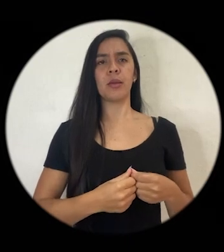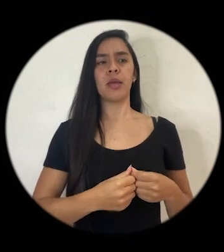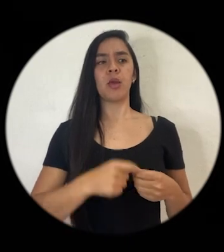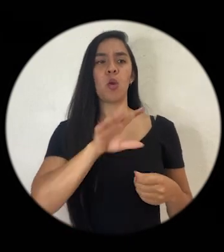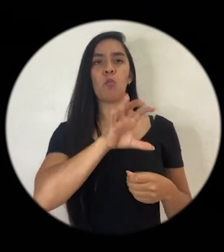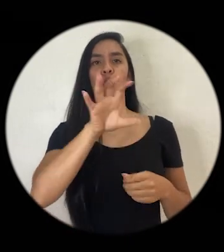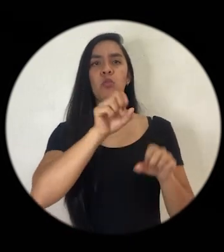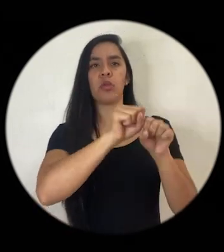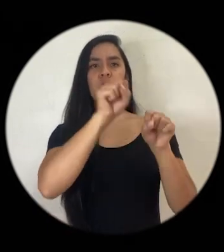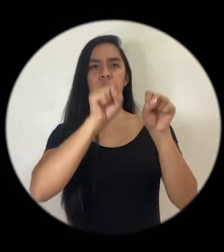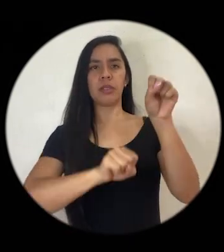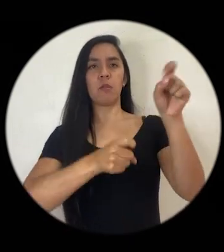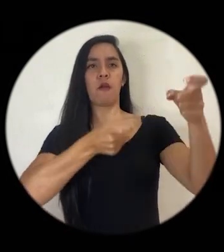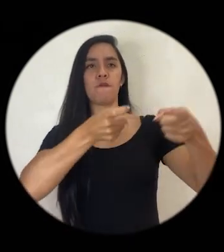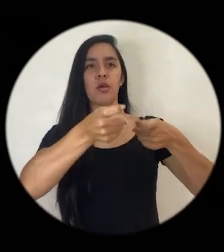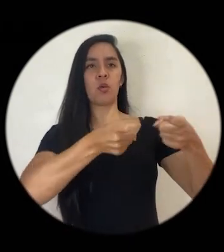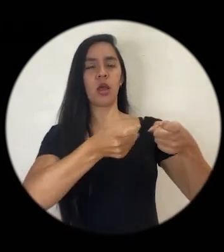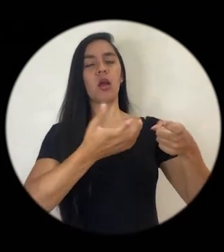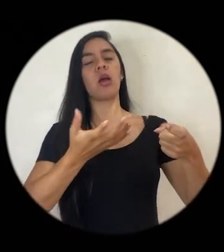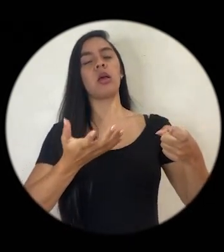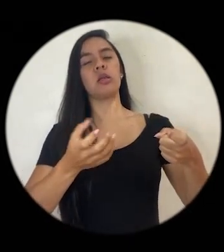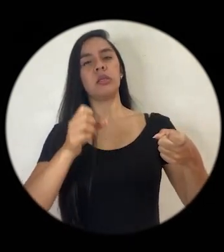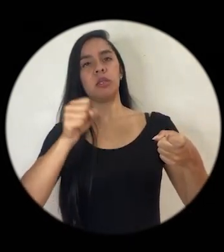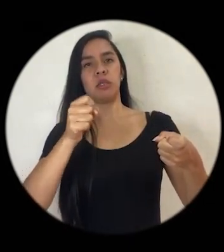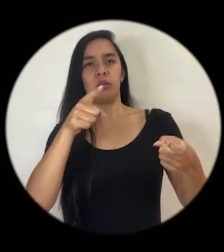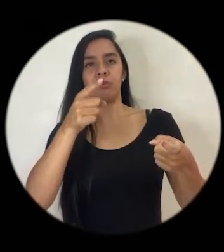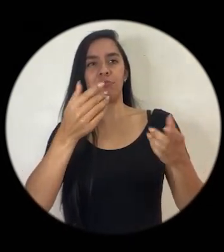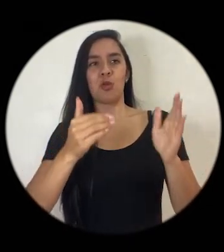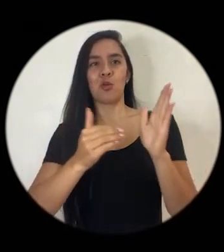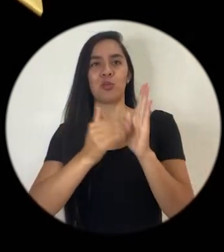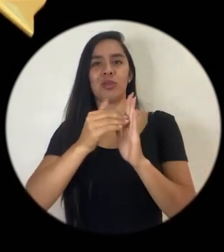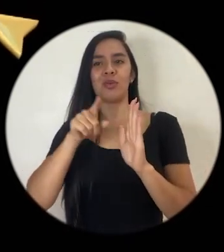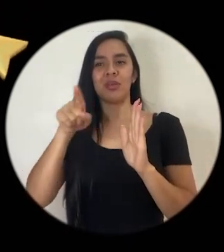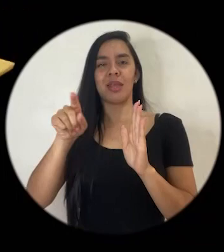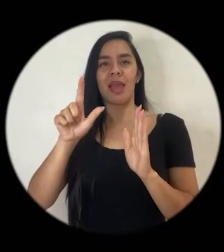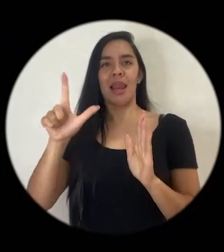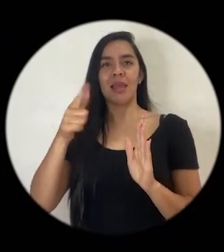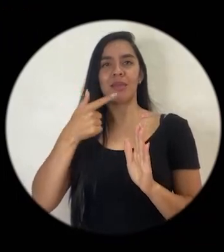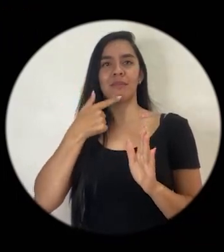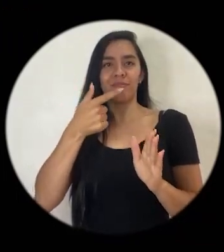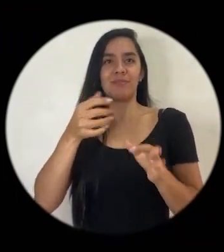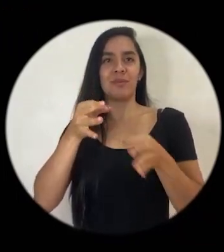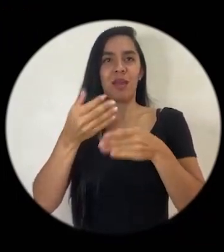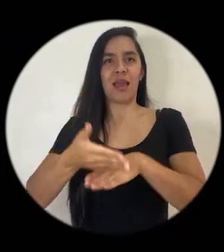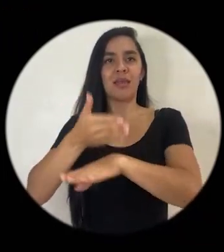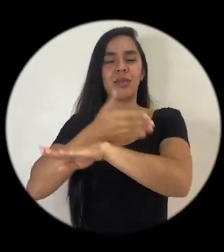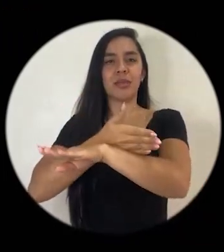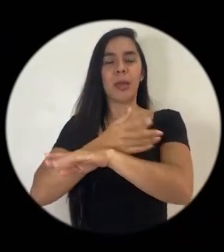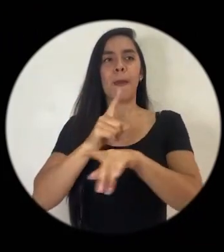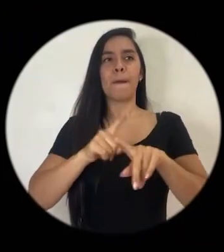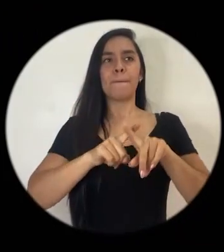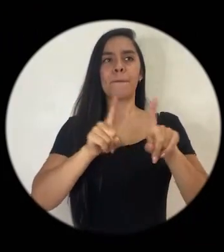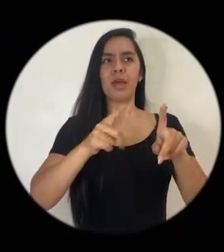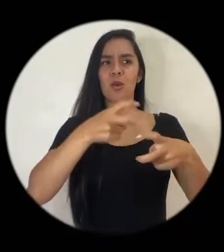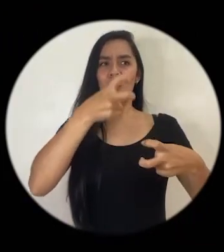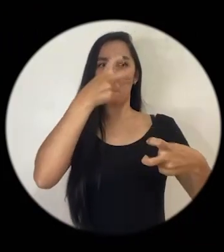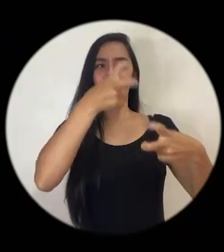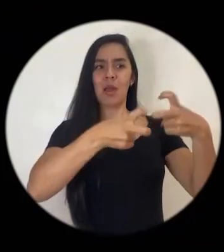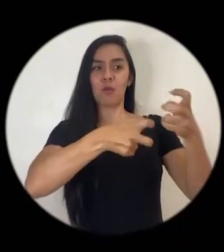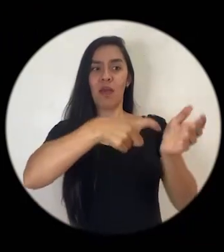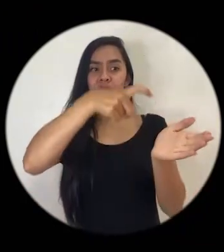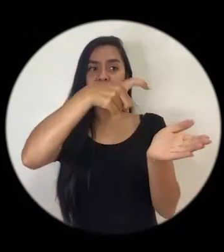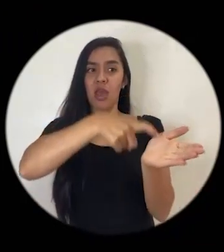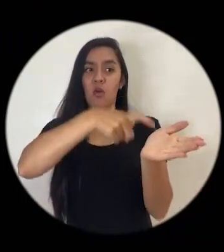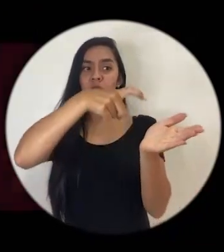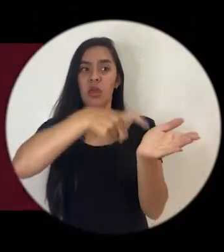del sistema regulado, sí, claro, son los billones que Leiner menciona, pero la